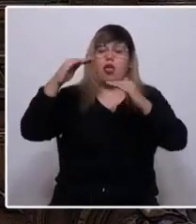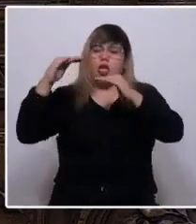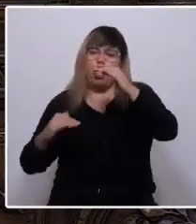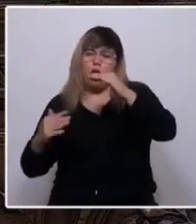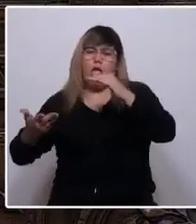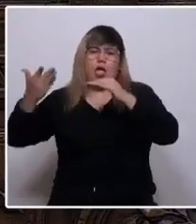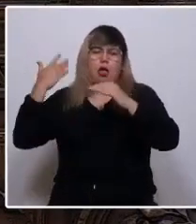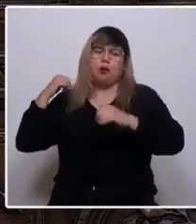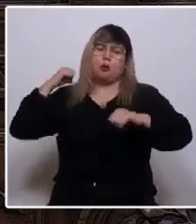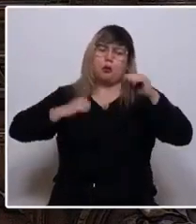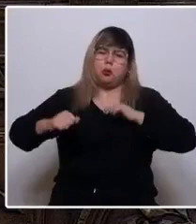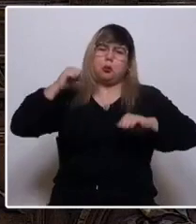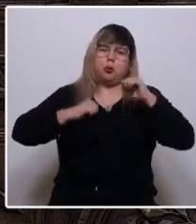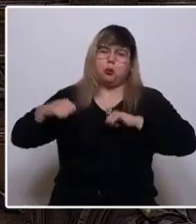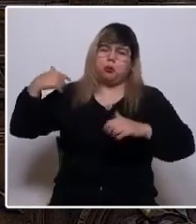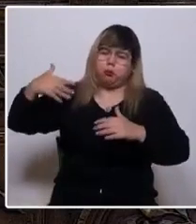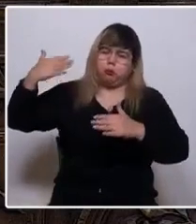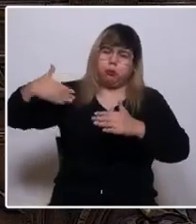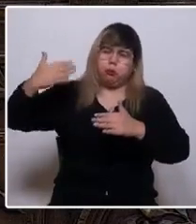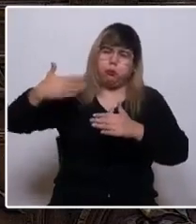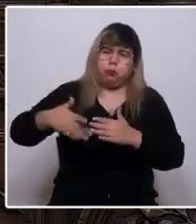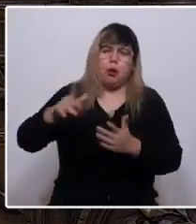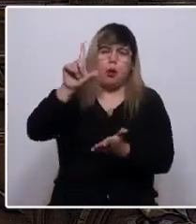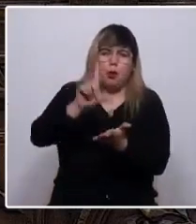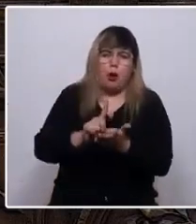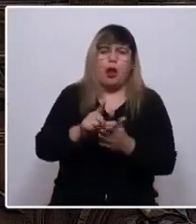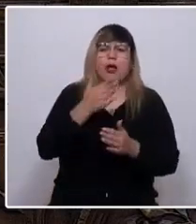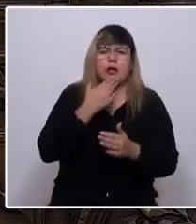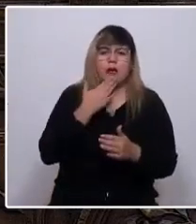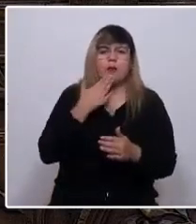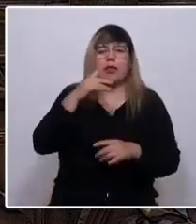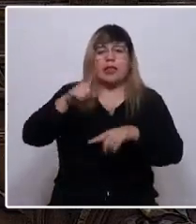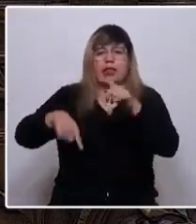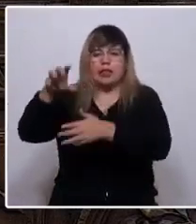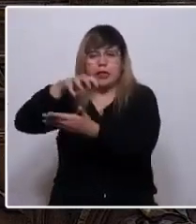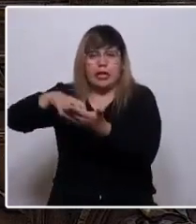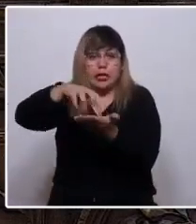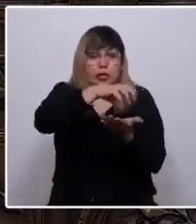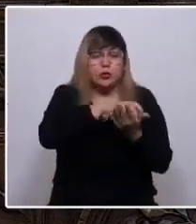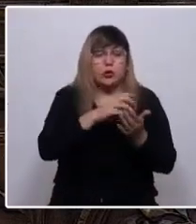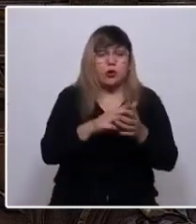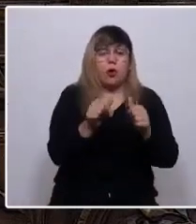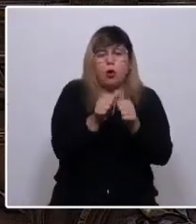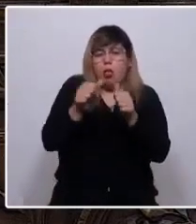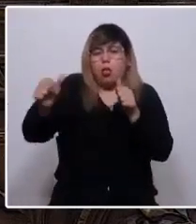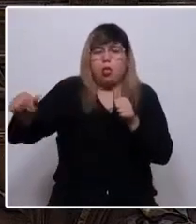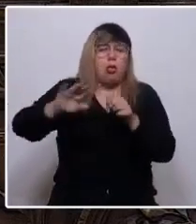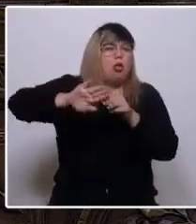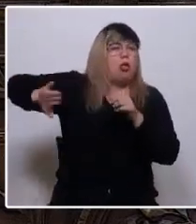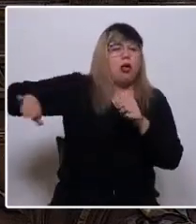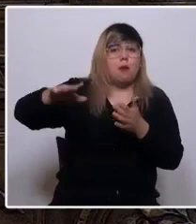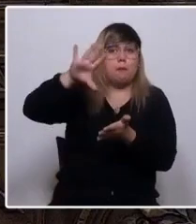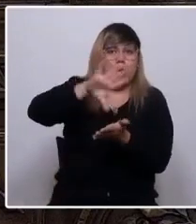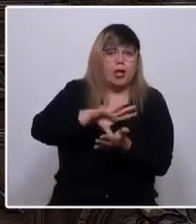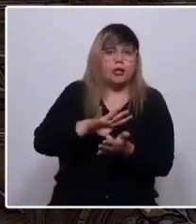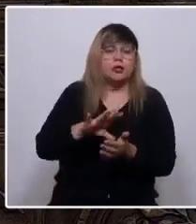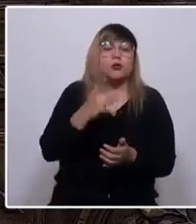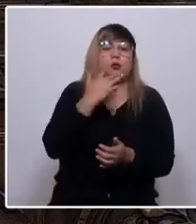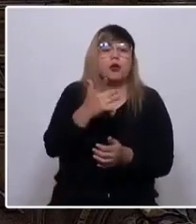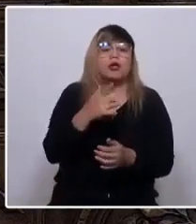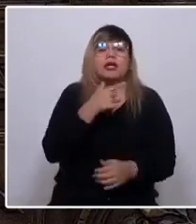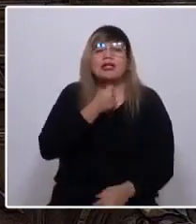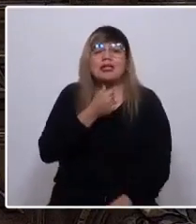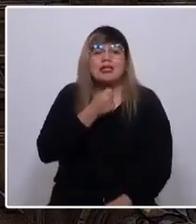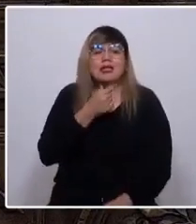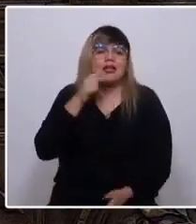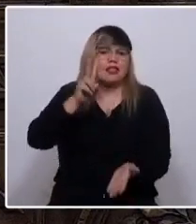que tanto sufrimiento han provocado en nuestra zona y en muchos territorios aislados de nuestro país, no podemos perderla por quienes buscan, a